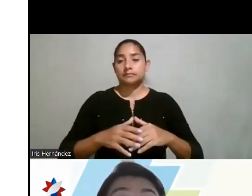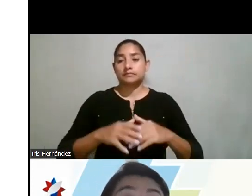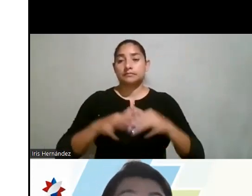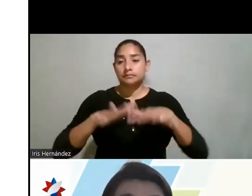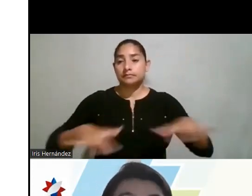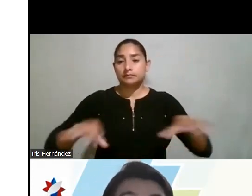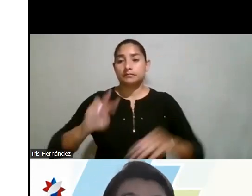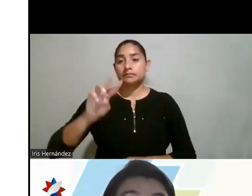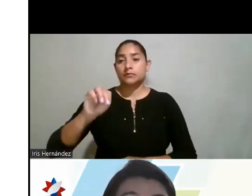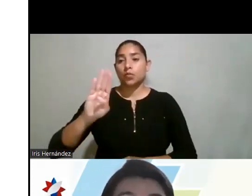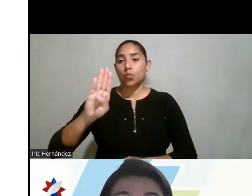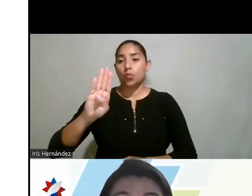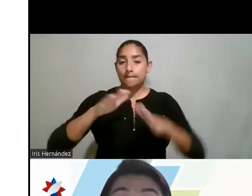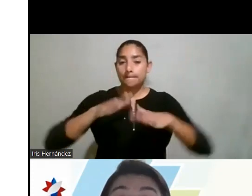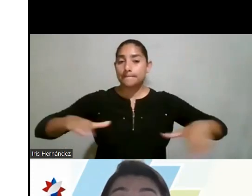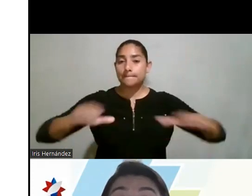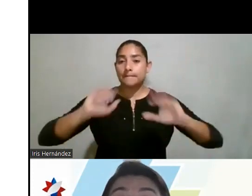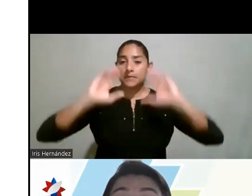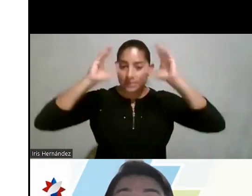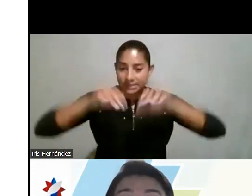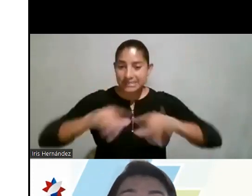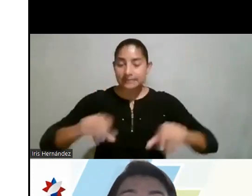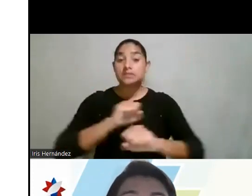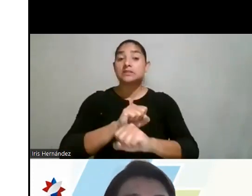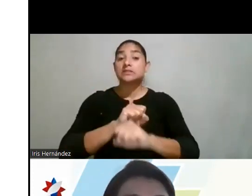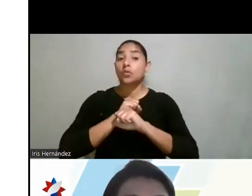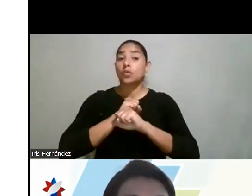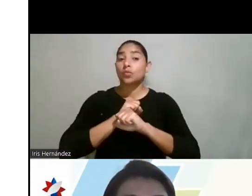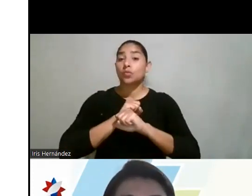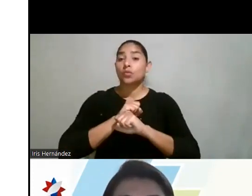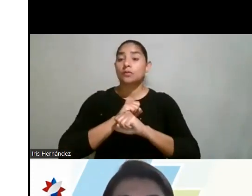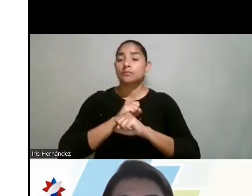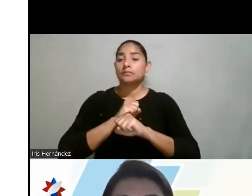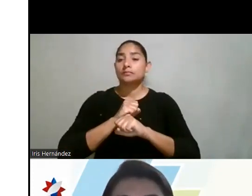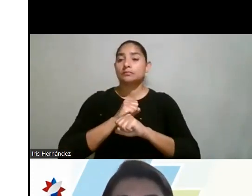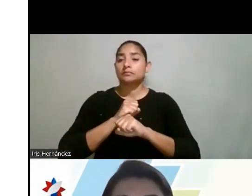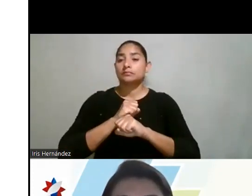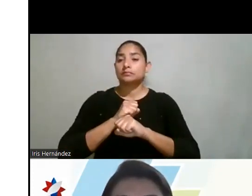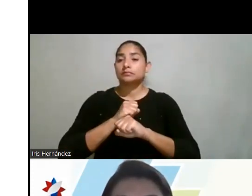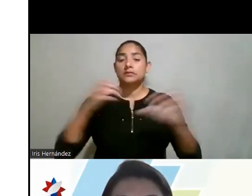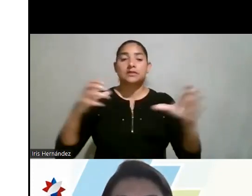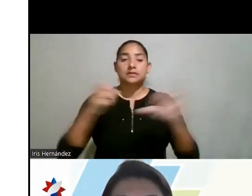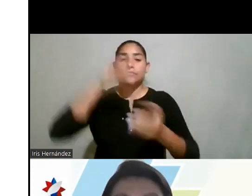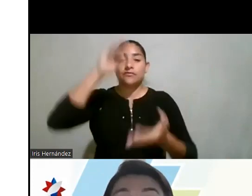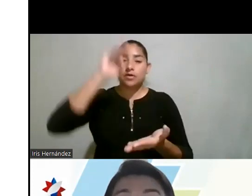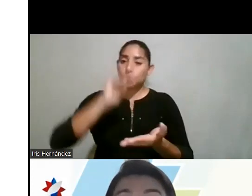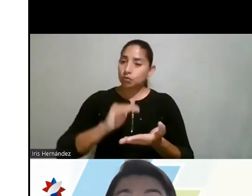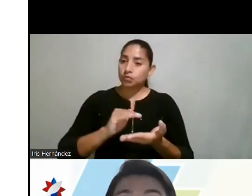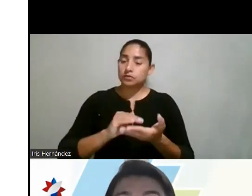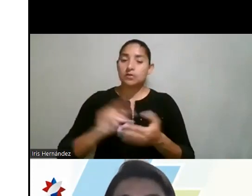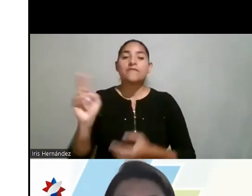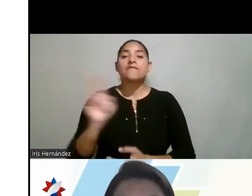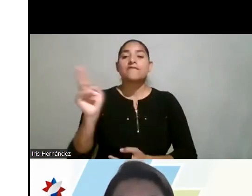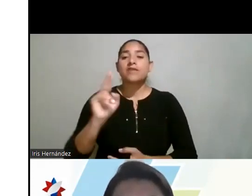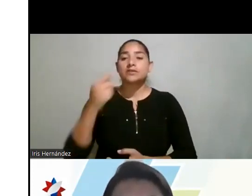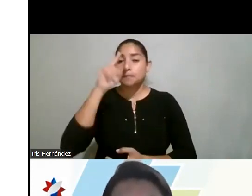la web o ciberespacios, digamos, espacios digitales seguros que reduzcan los riesgos para